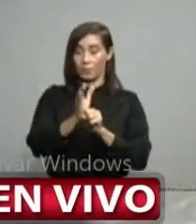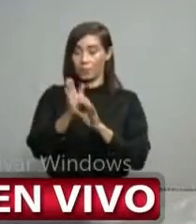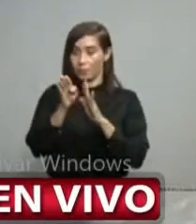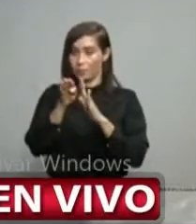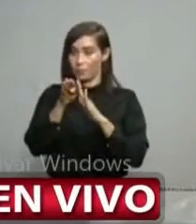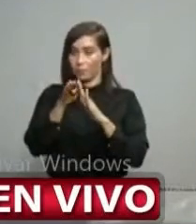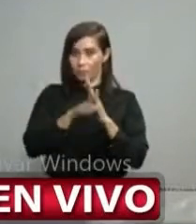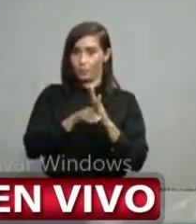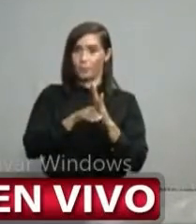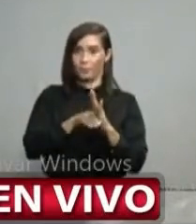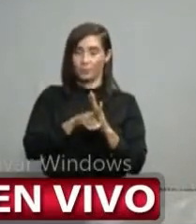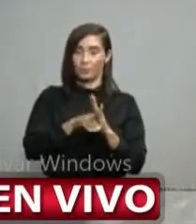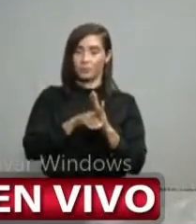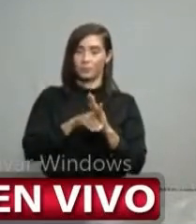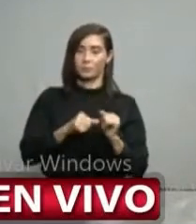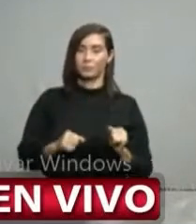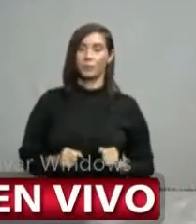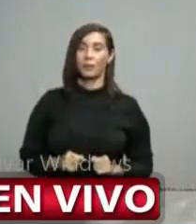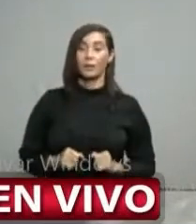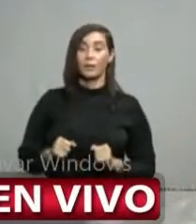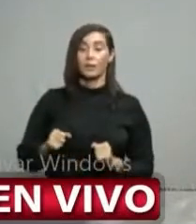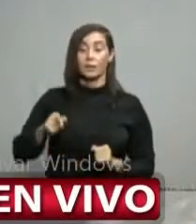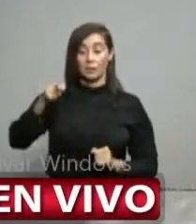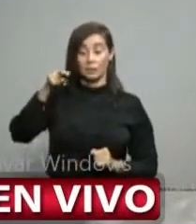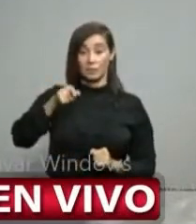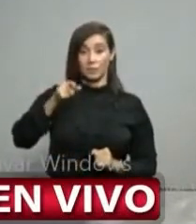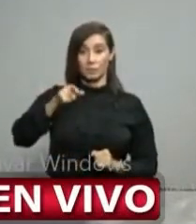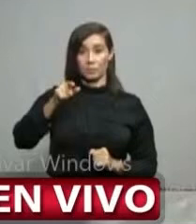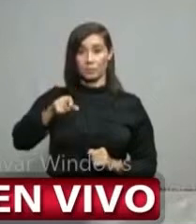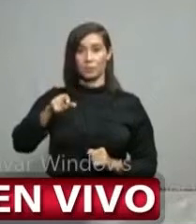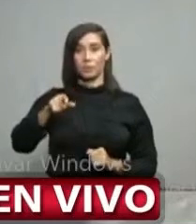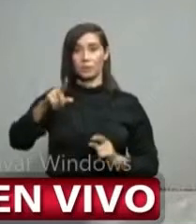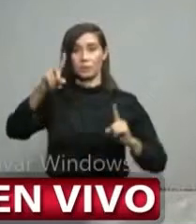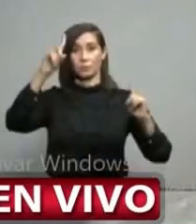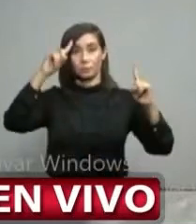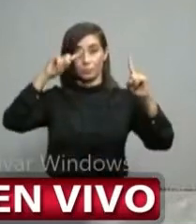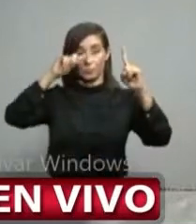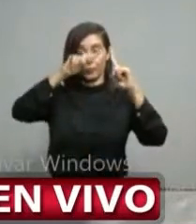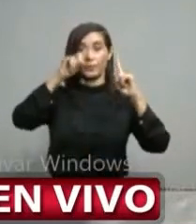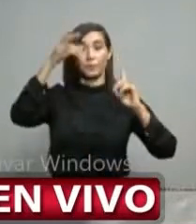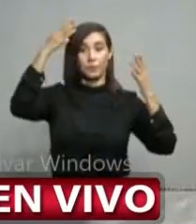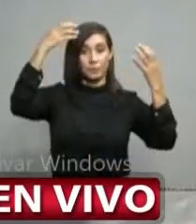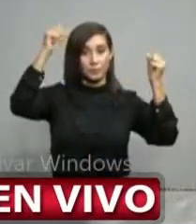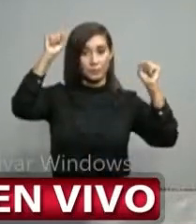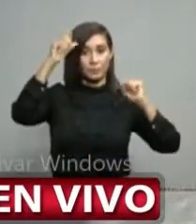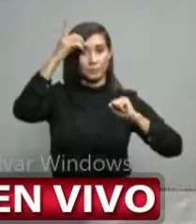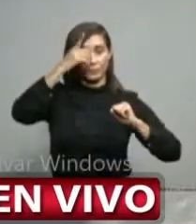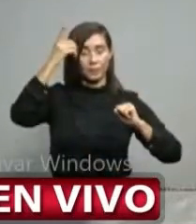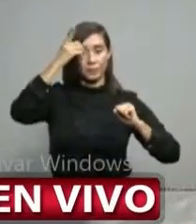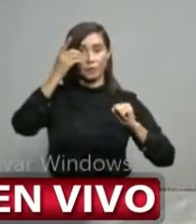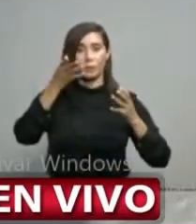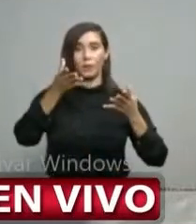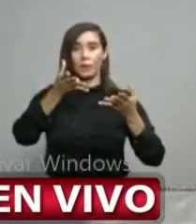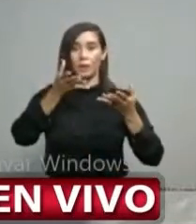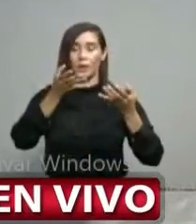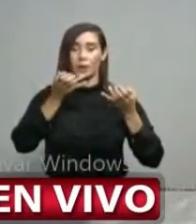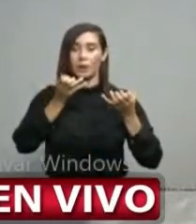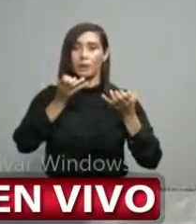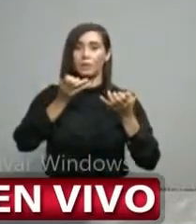uno de los propósitos que el presidente Danilo Medina ha estado